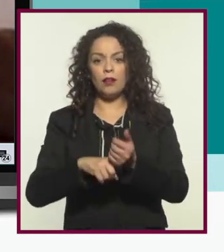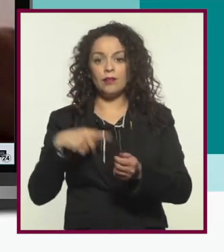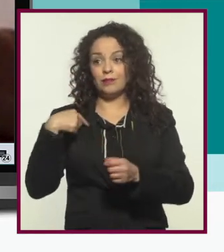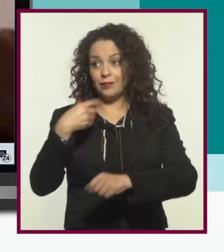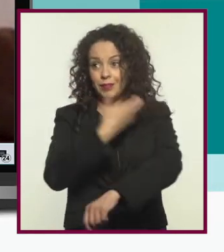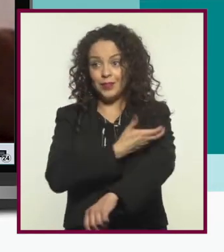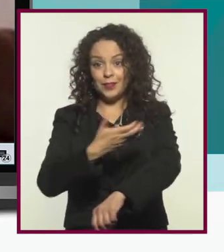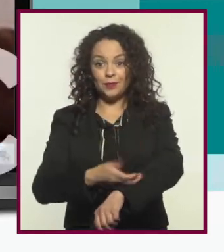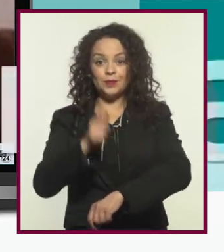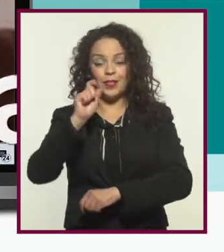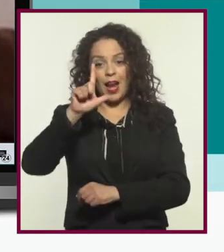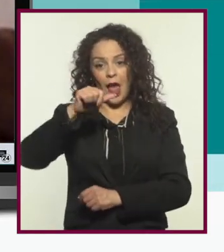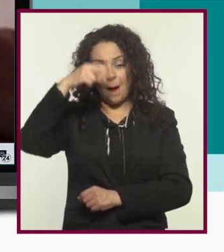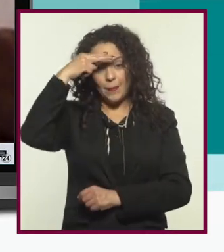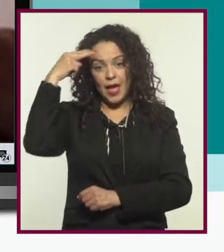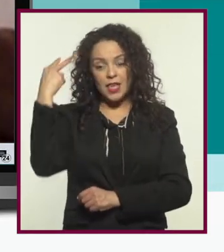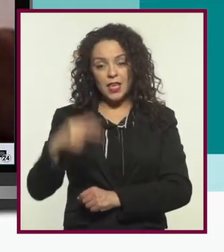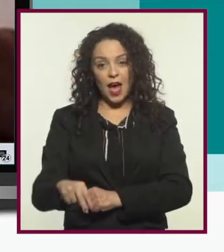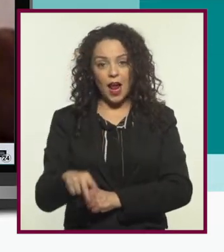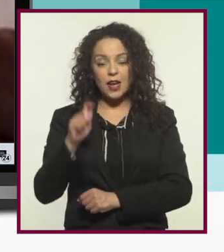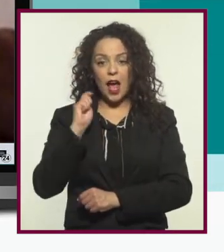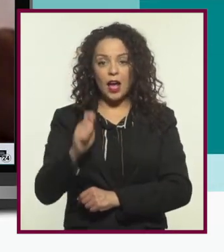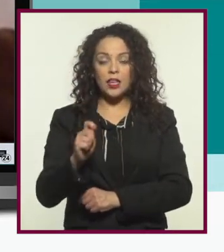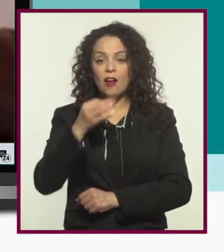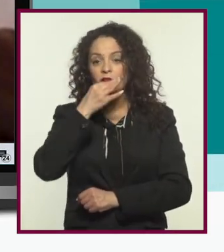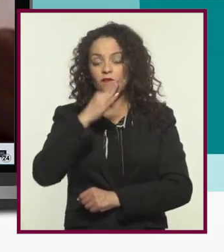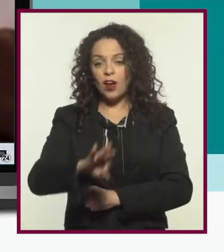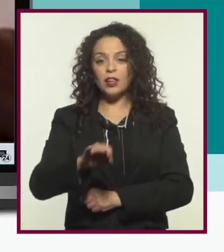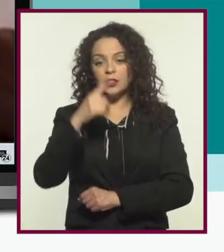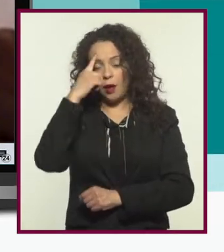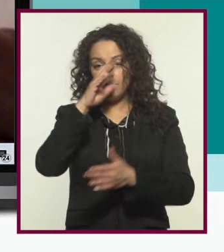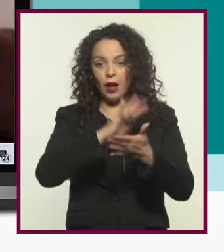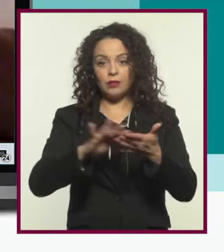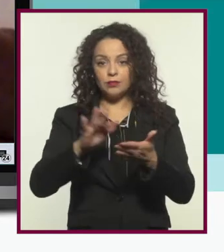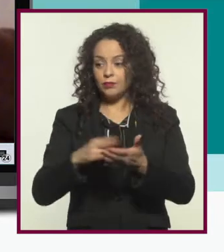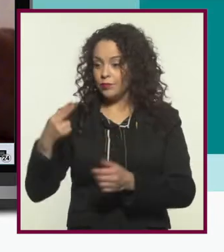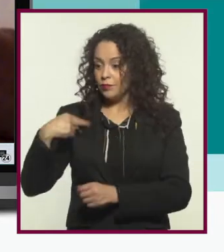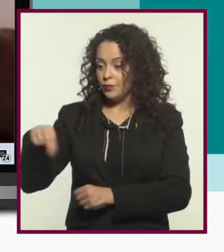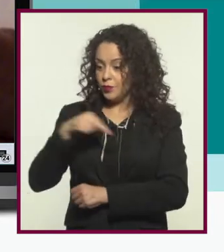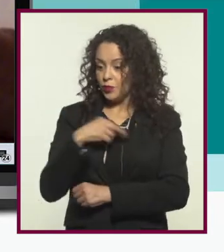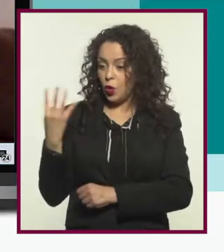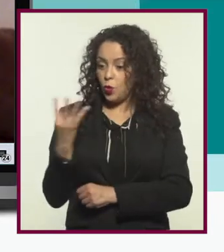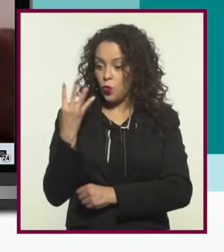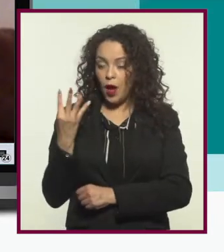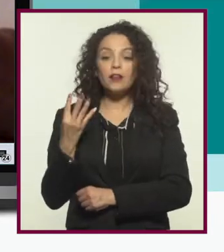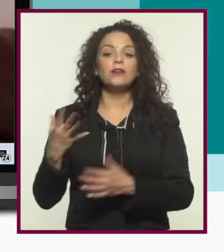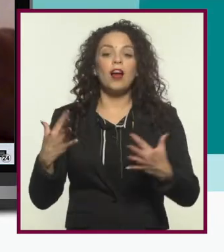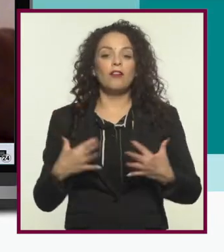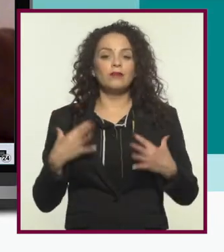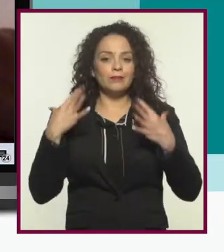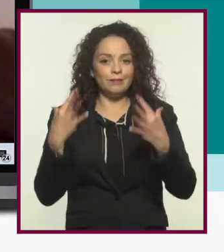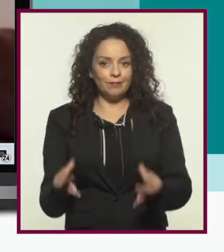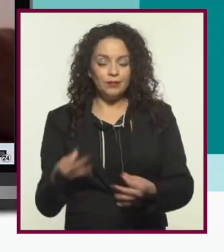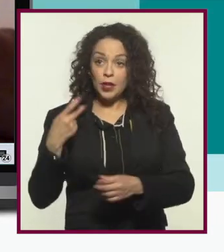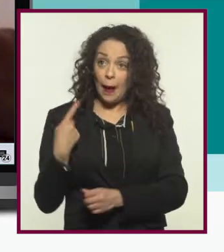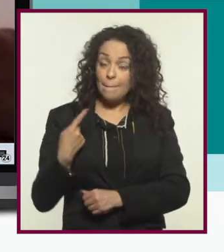mis compañeras en La Mexicona, un festival de literatura especulativa que creamos entre las cuatro.